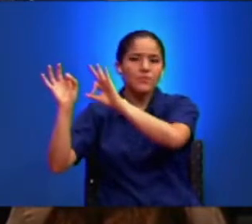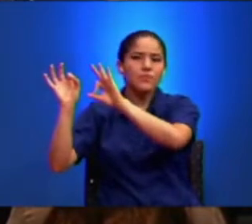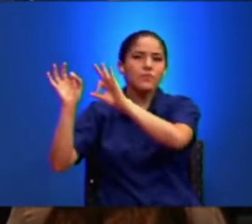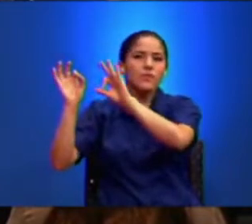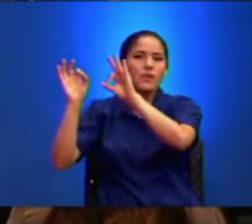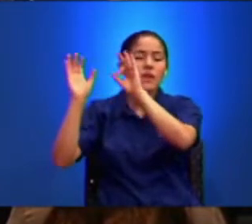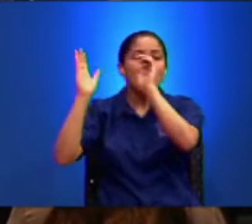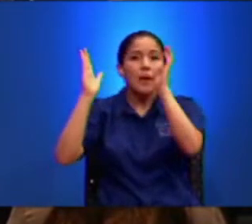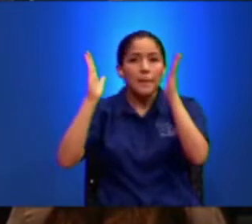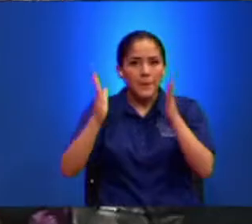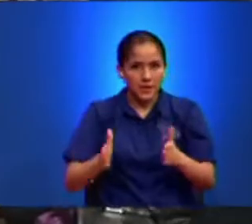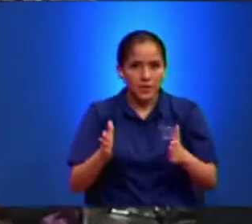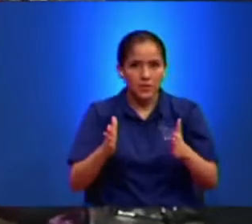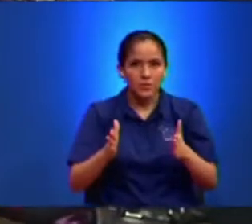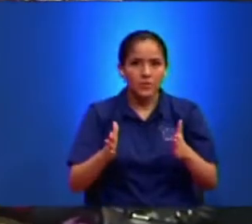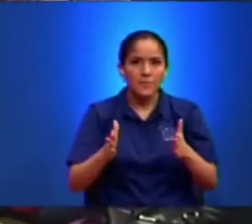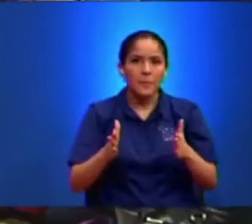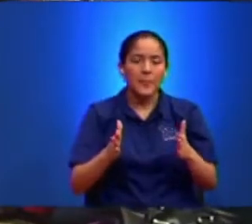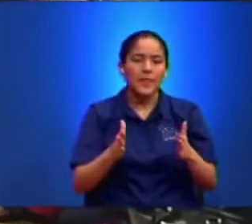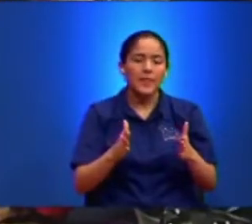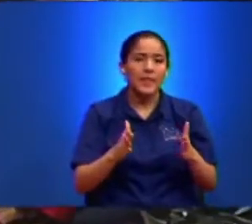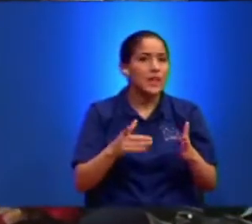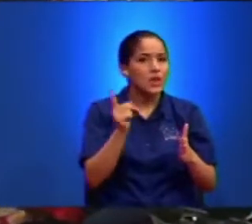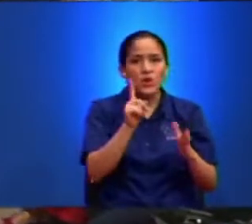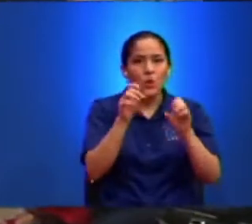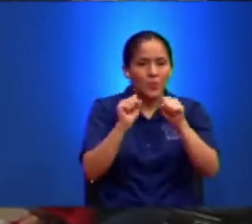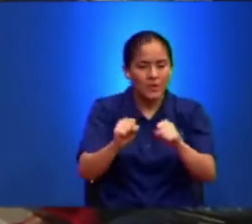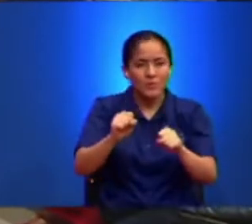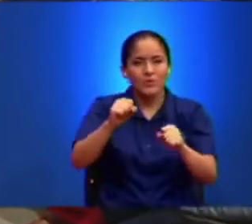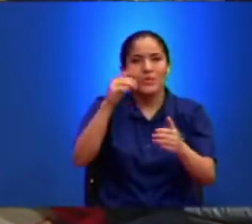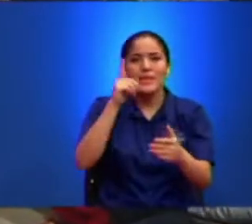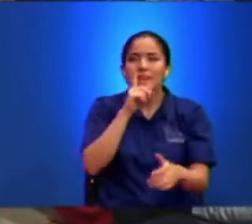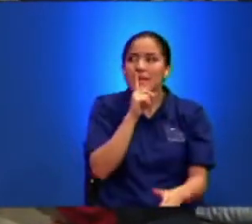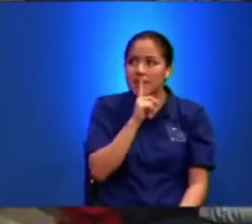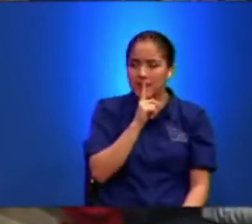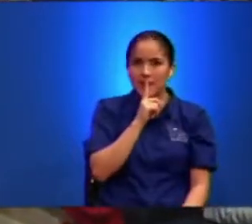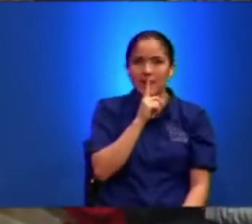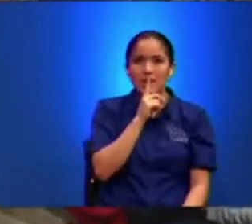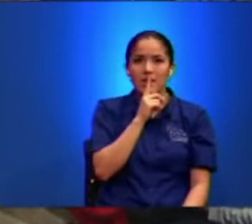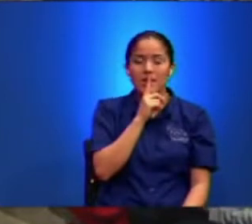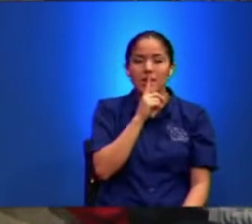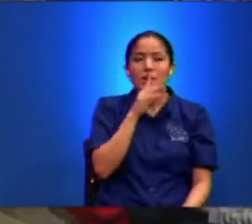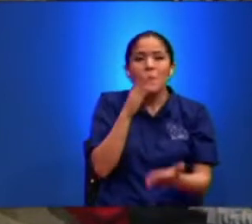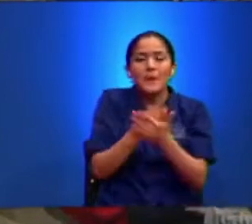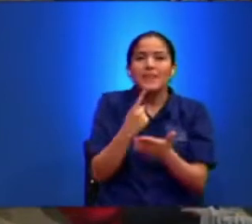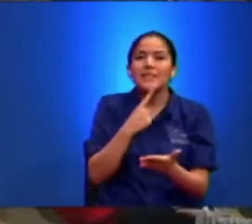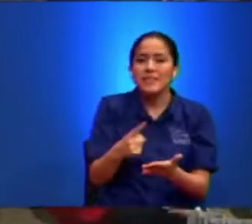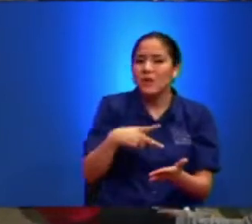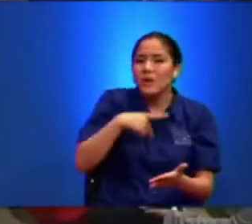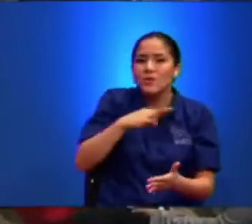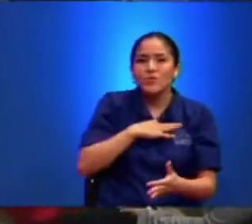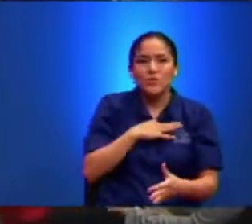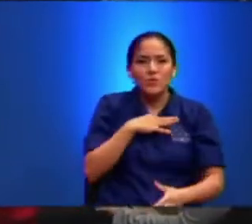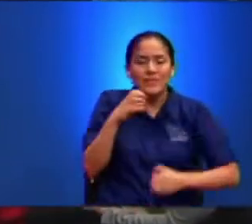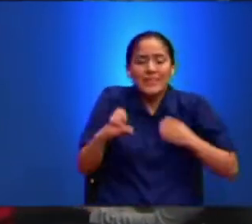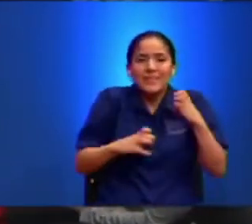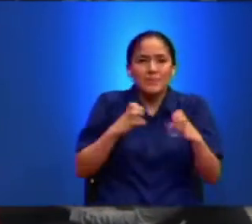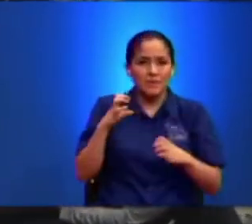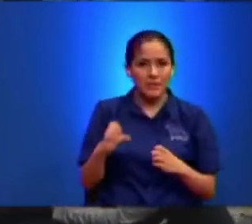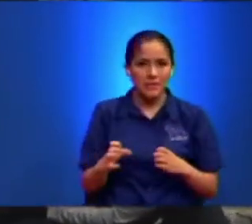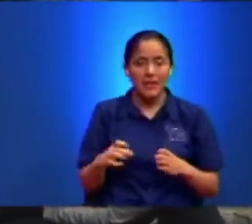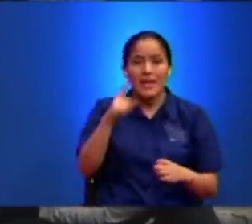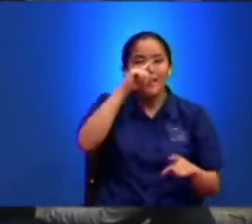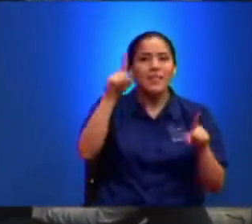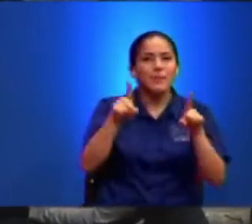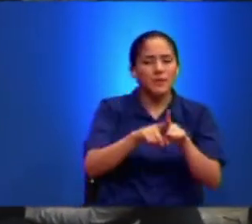Pues no podemos callar, no podemos dejar de decir lo que hemos experimentado Pero también con nuestro